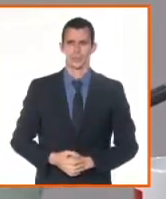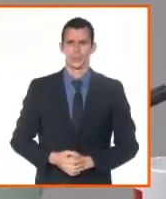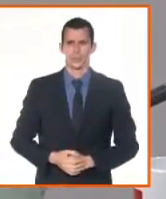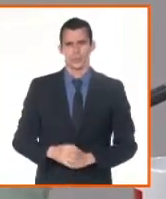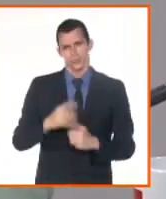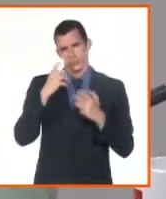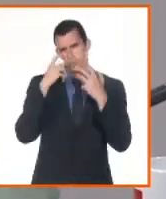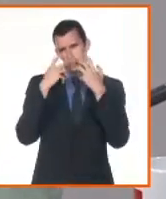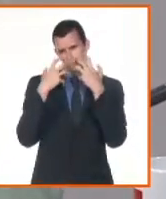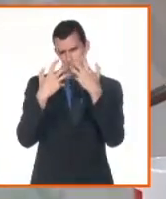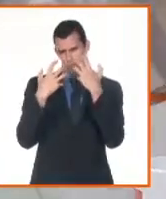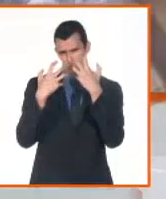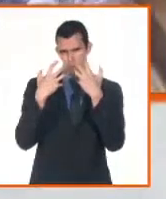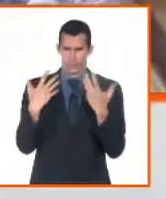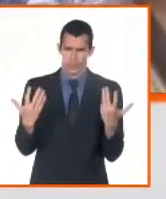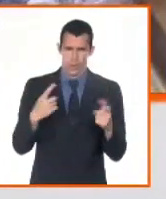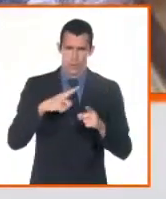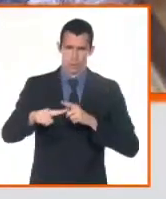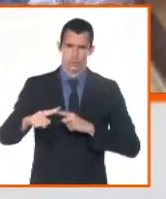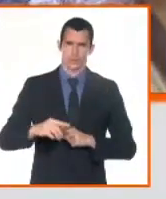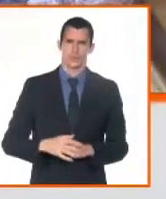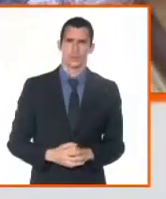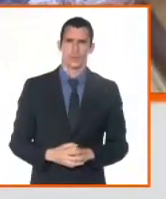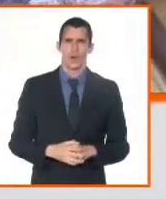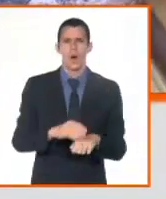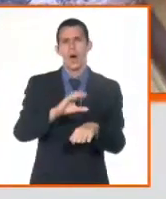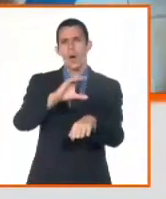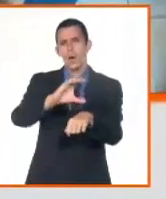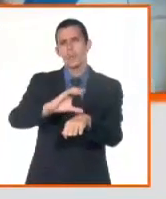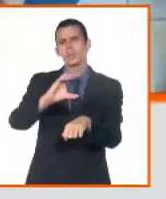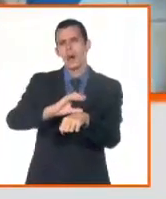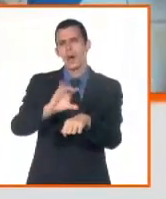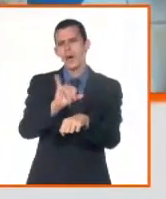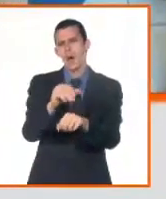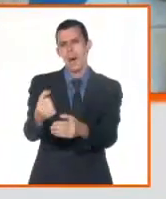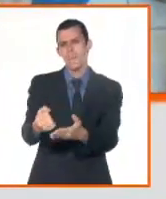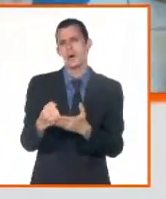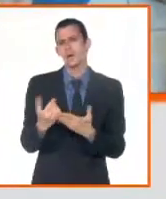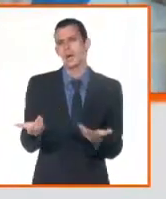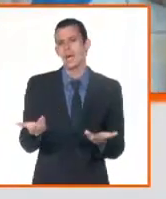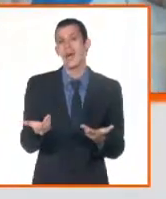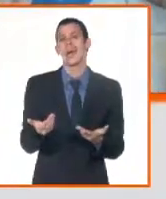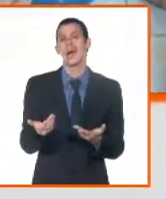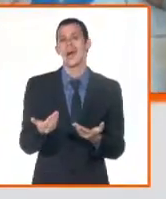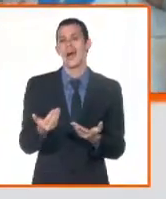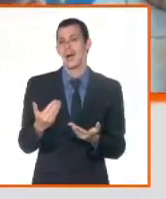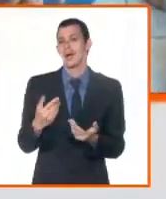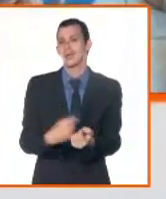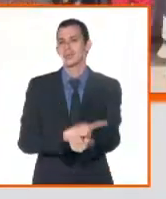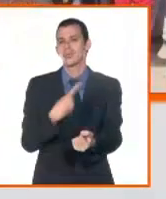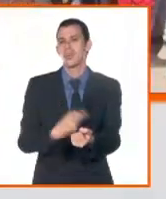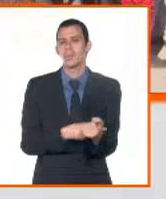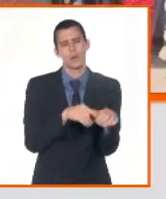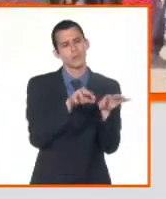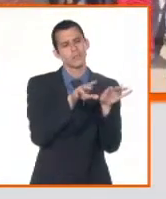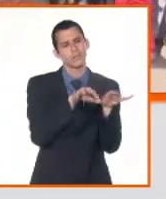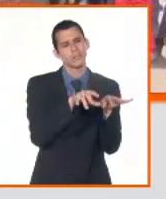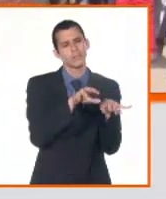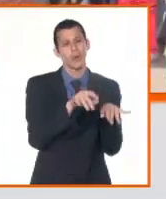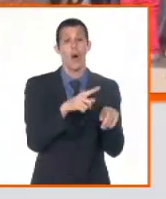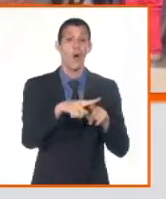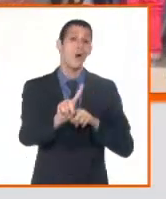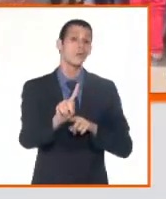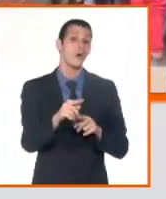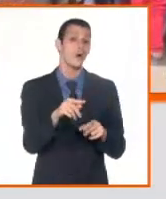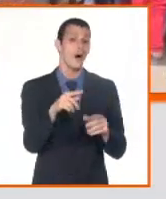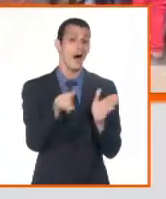es la digitación de la información. Hay que tomar en cuenta que en nuestro país, que contamos con un registro del Estado Civil